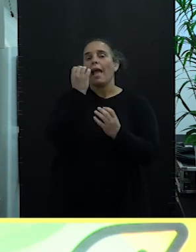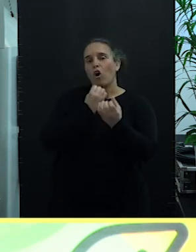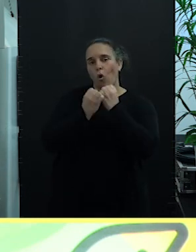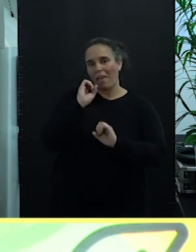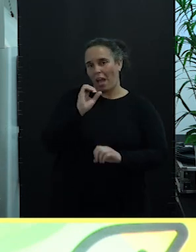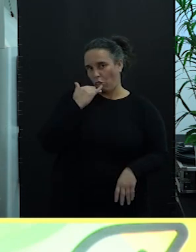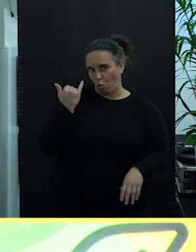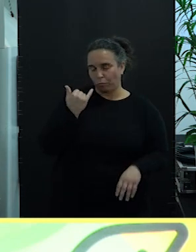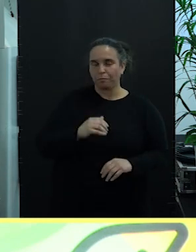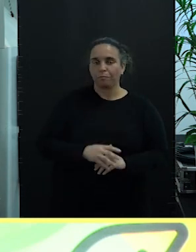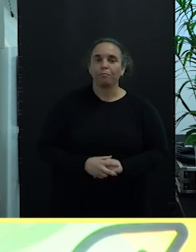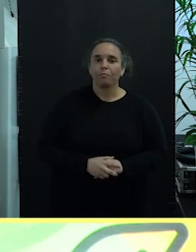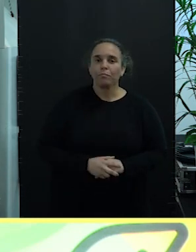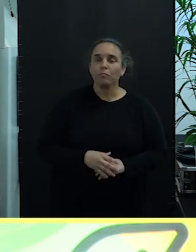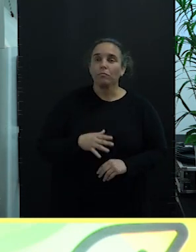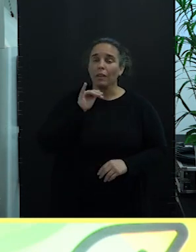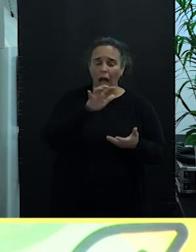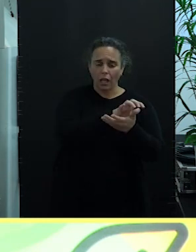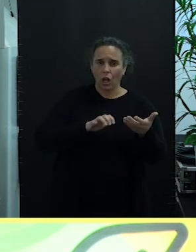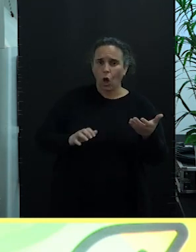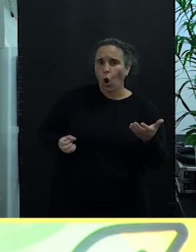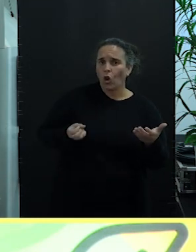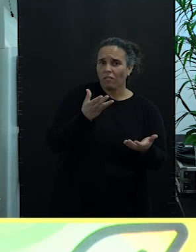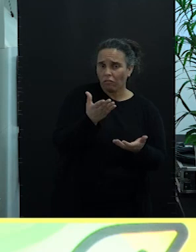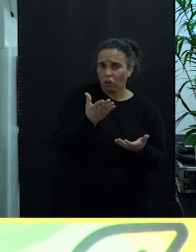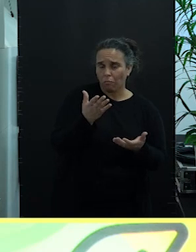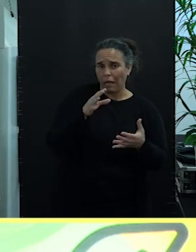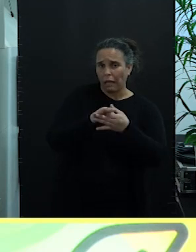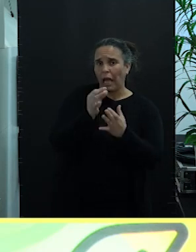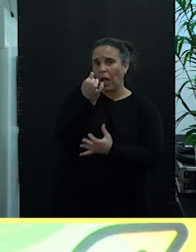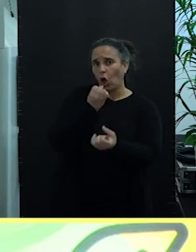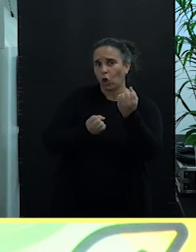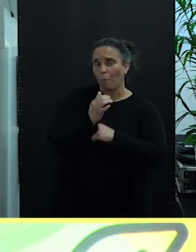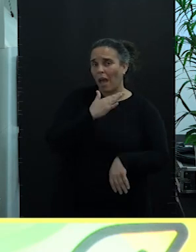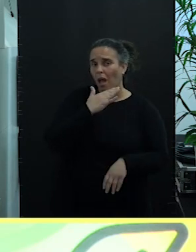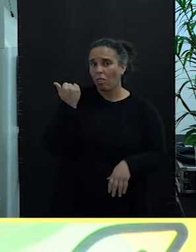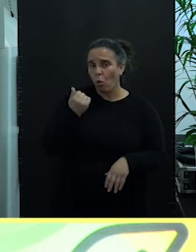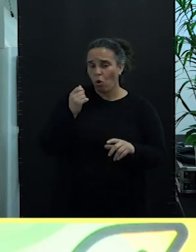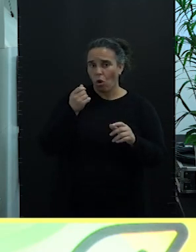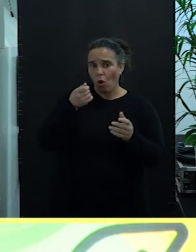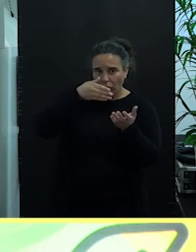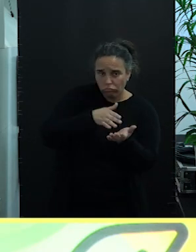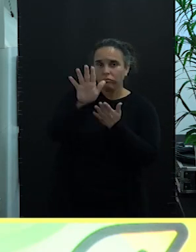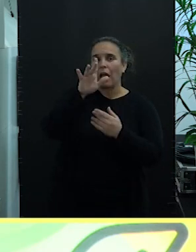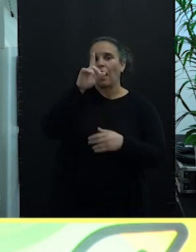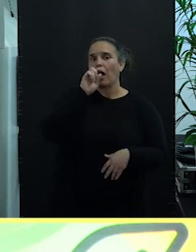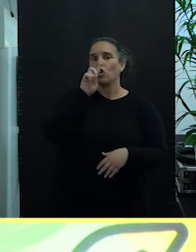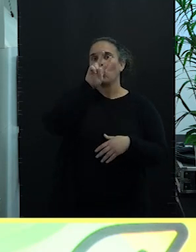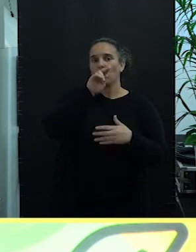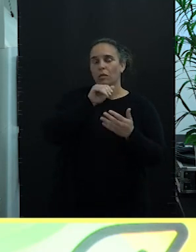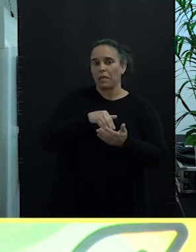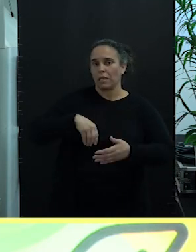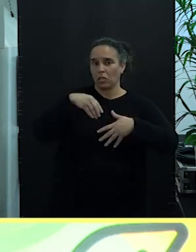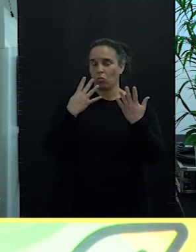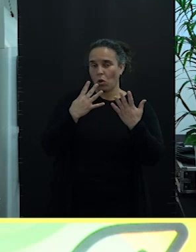Existe un informe de actividad de la economía azul publicado en el año 2019 por el Centro